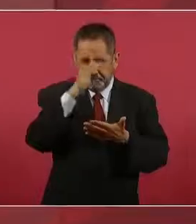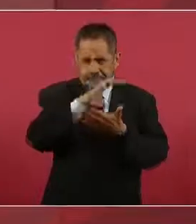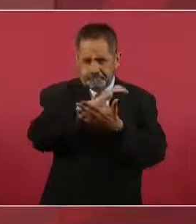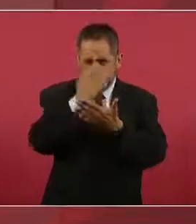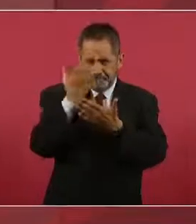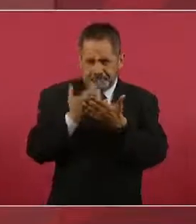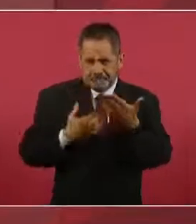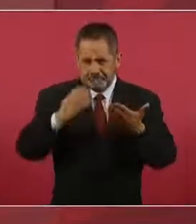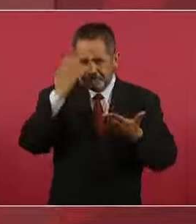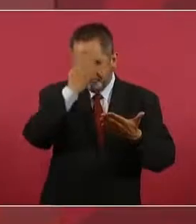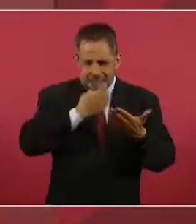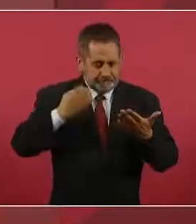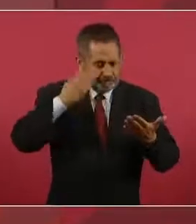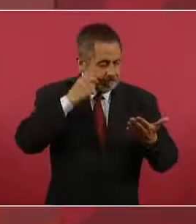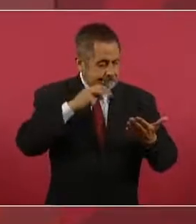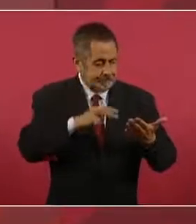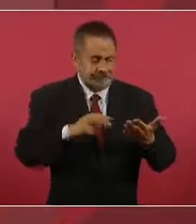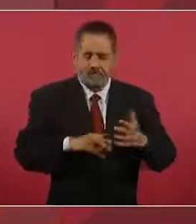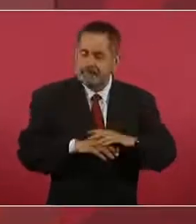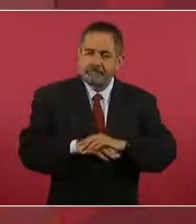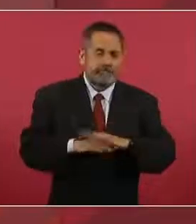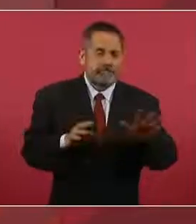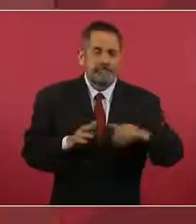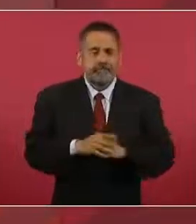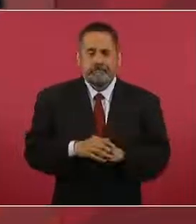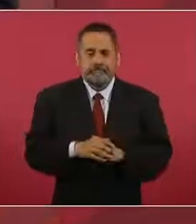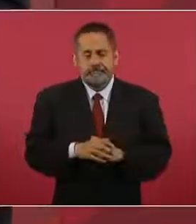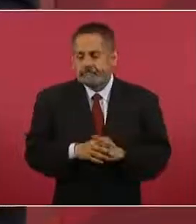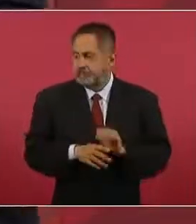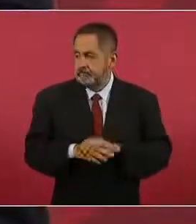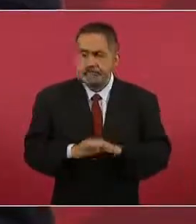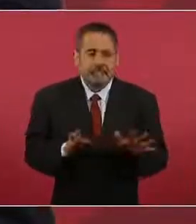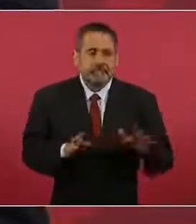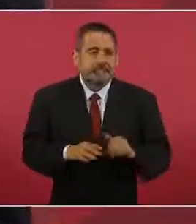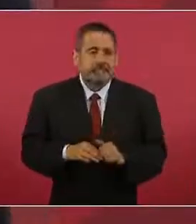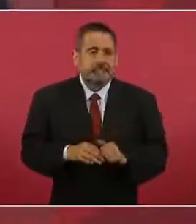y se les empieza a decir,